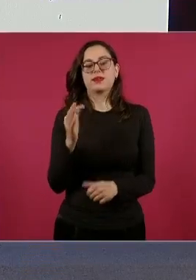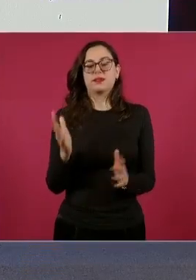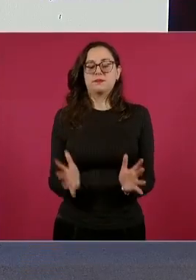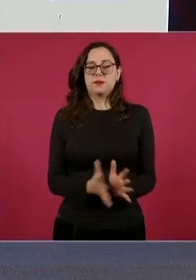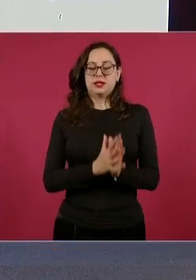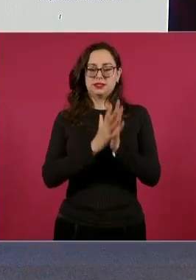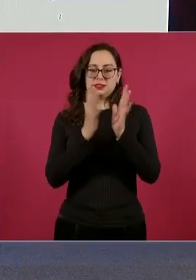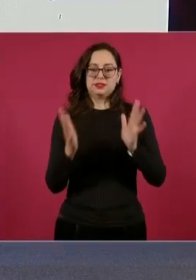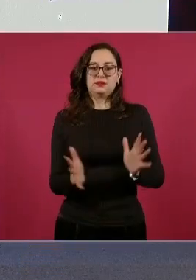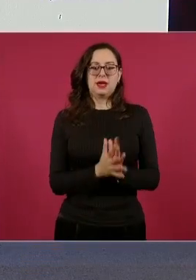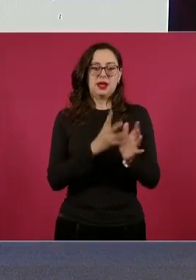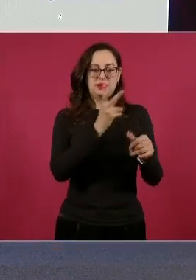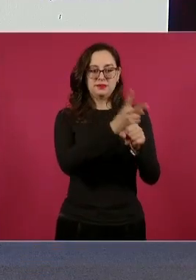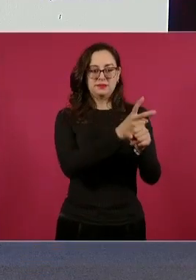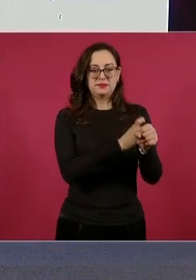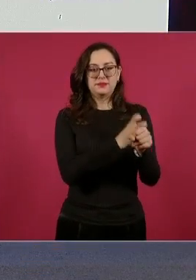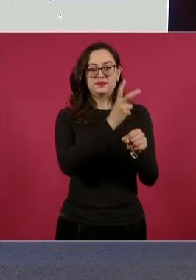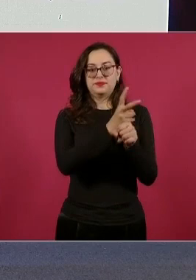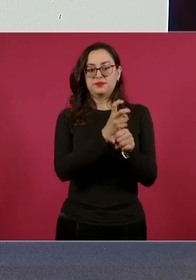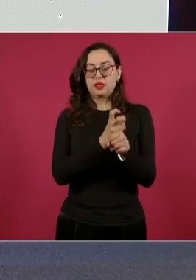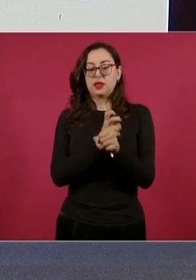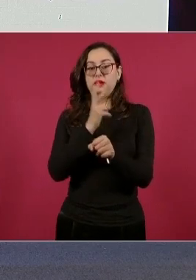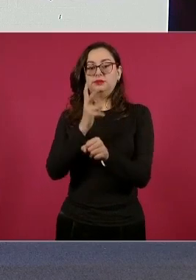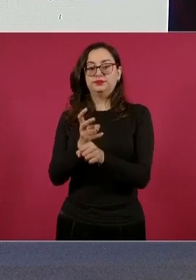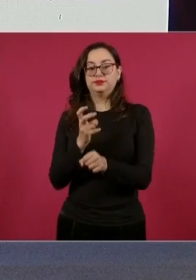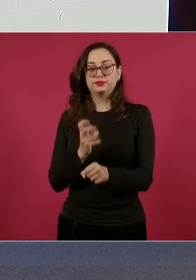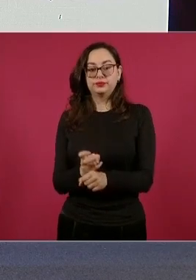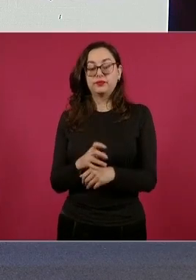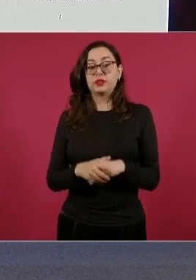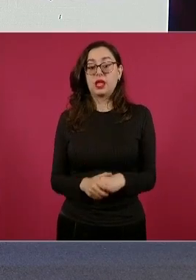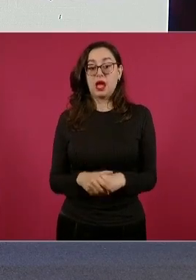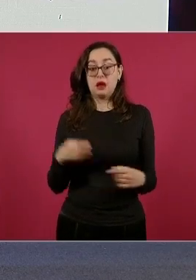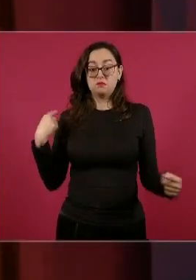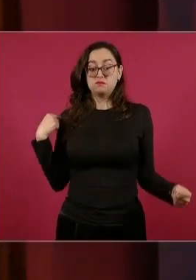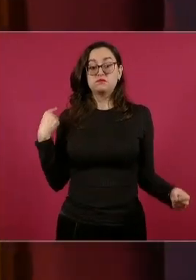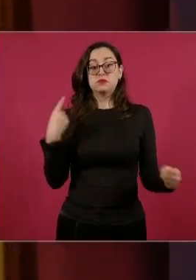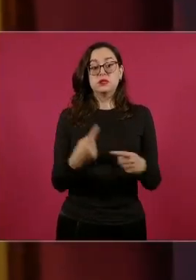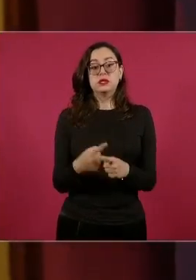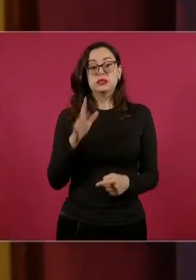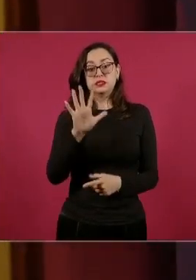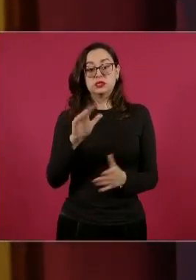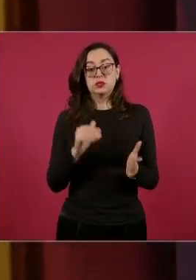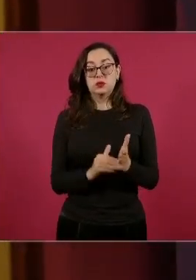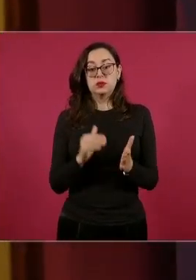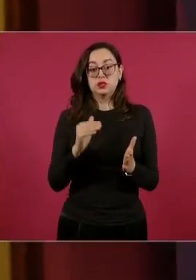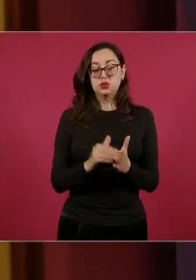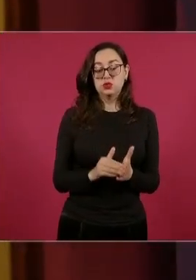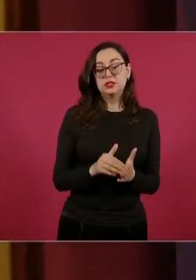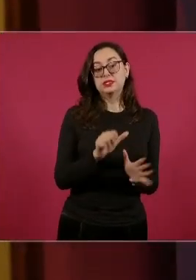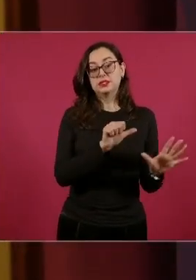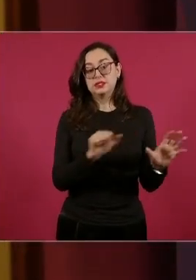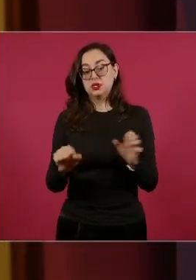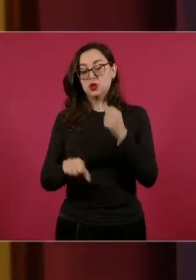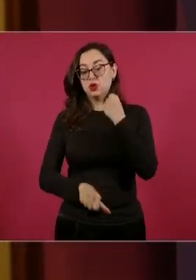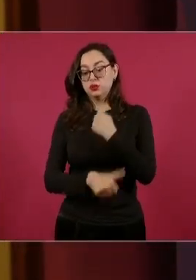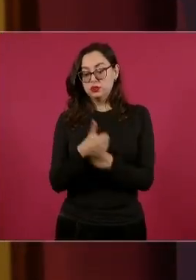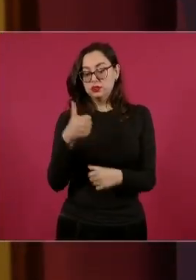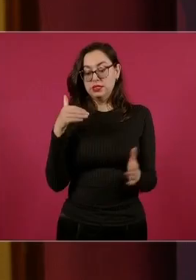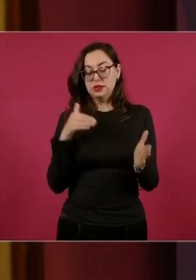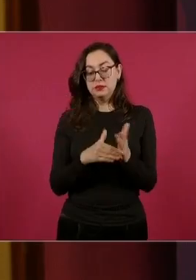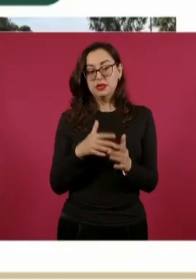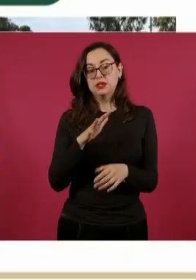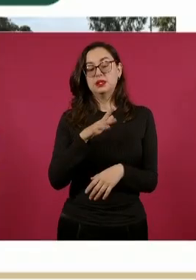decirles que son 5 millones 211 mil 650 metros cuadrados los que han